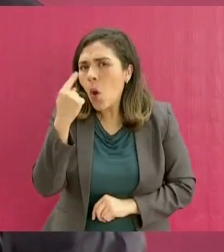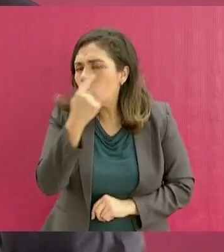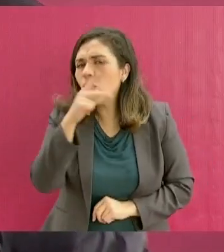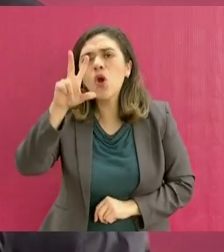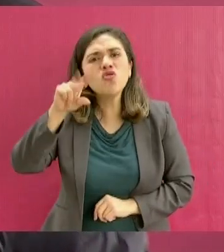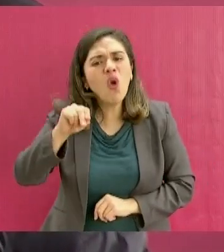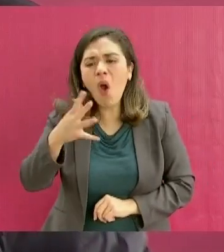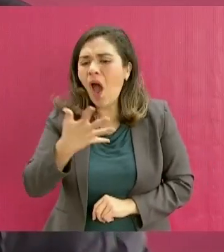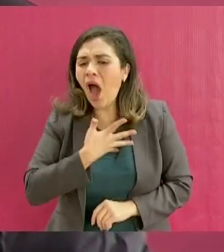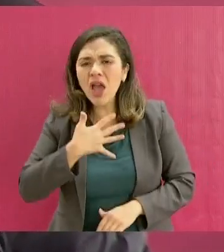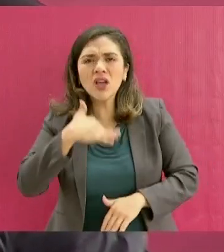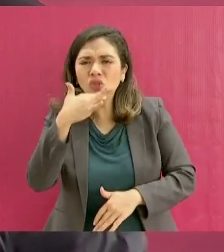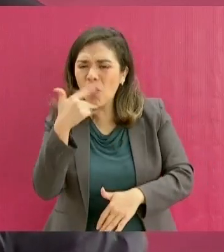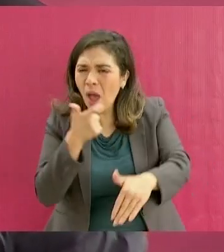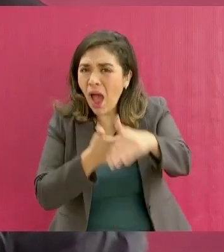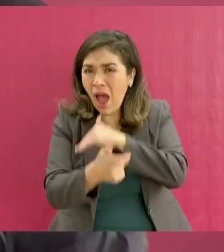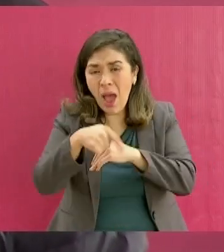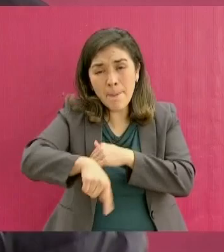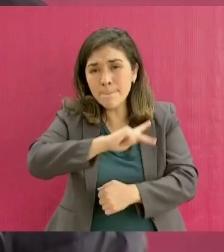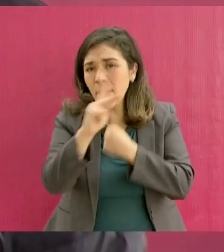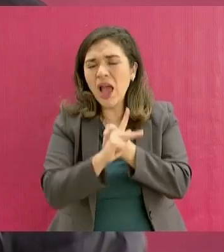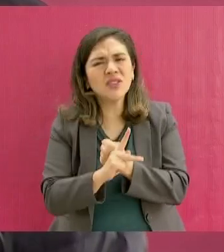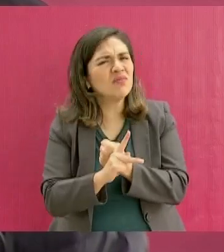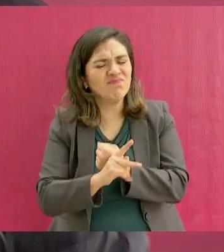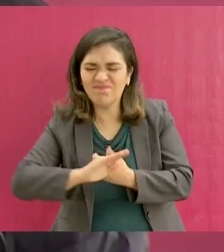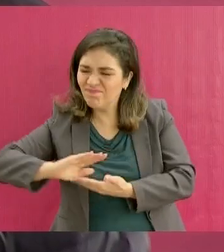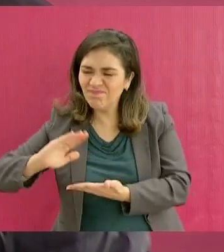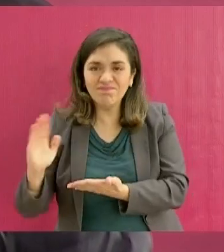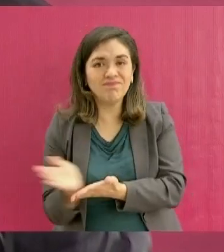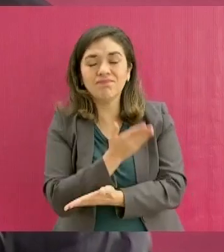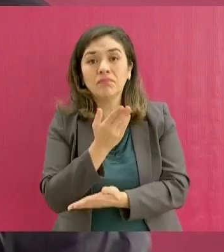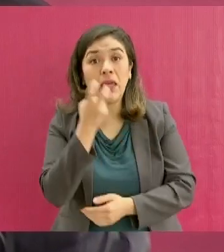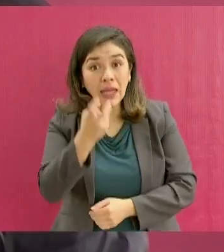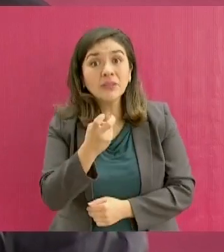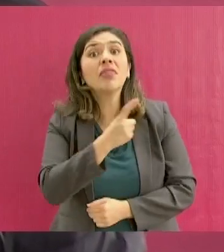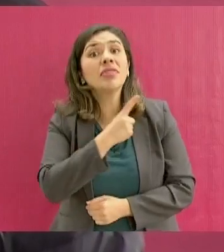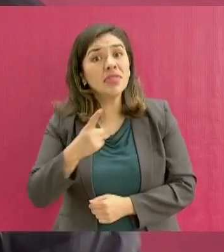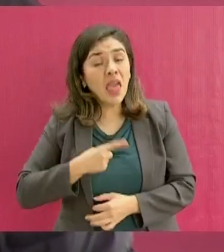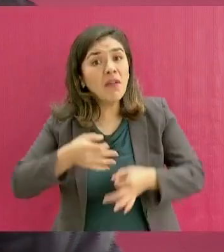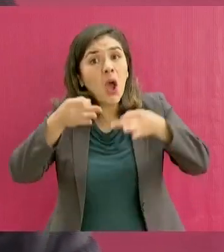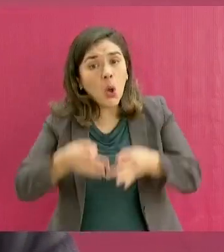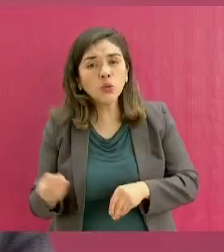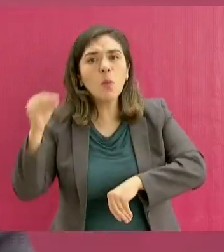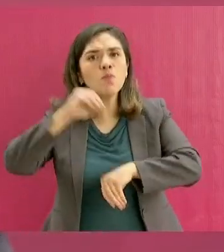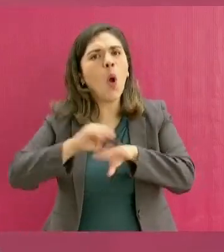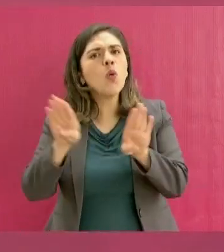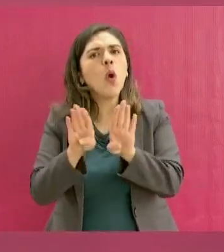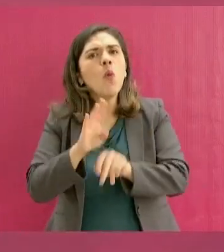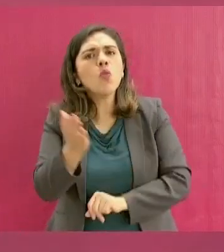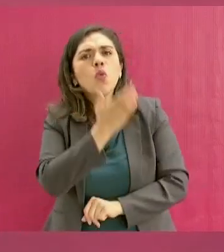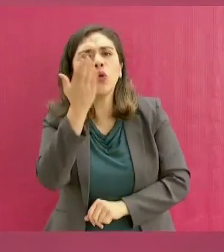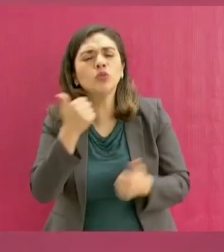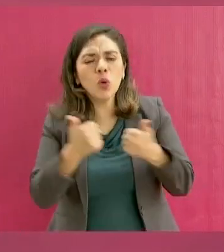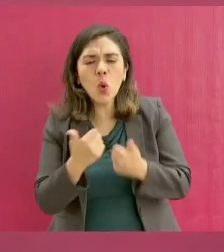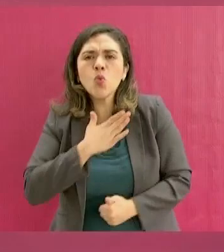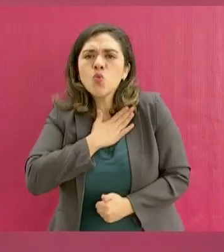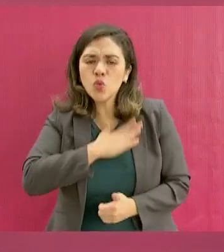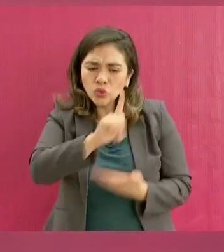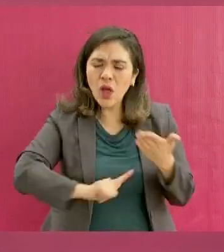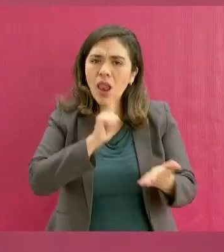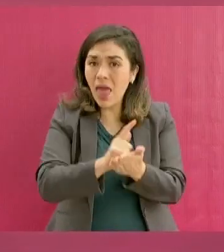corrupción en México y se tiene que convertir en un hábito también la democracia,